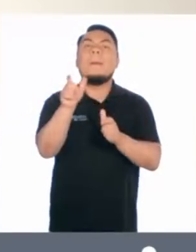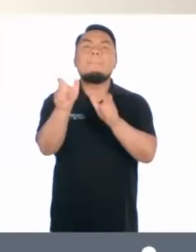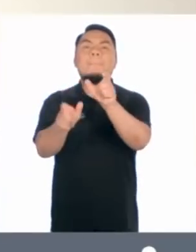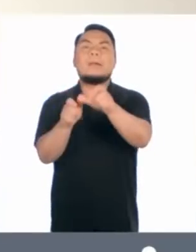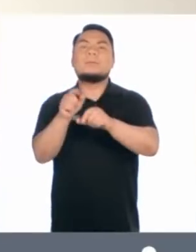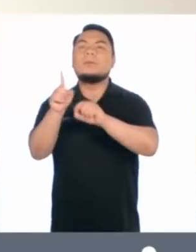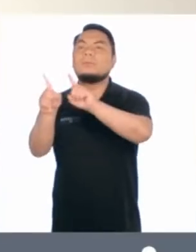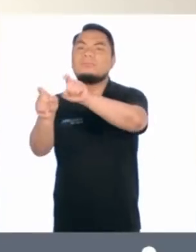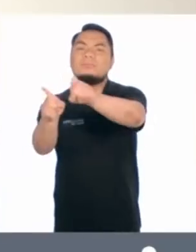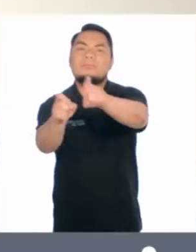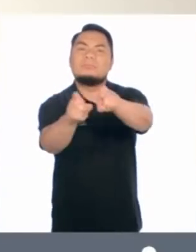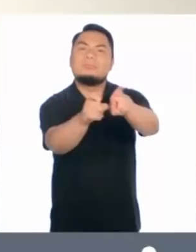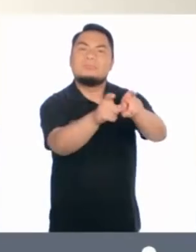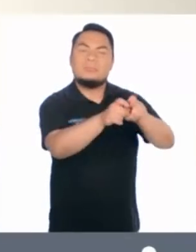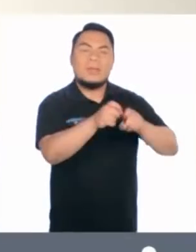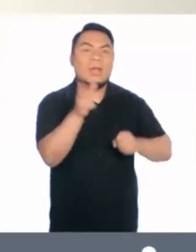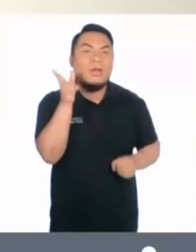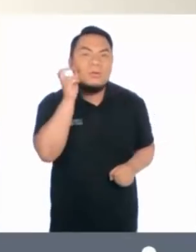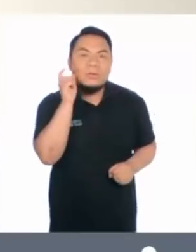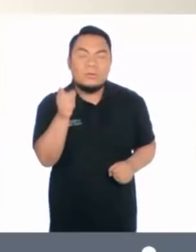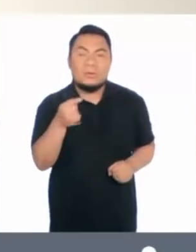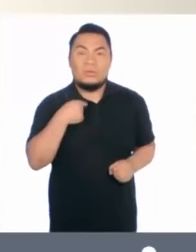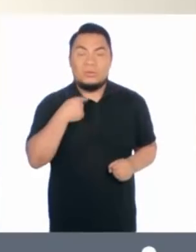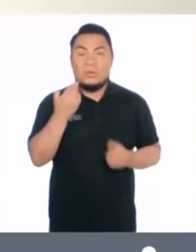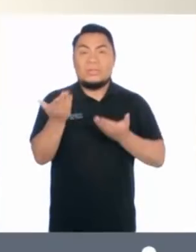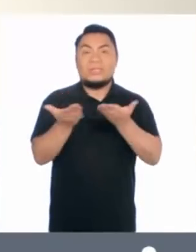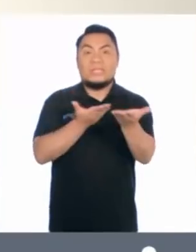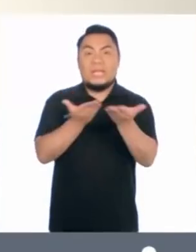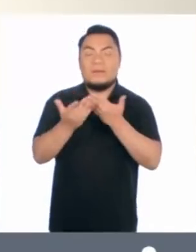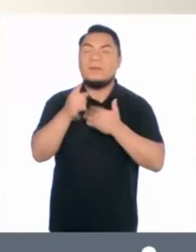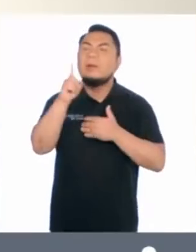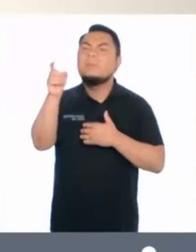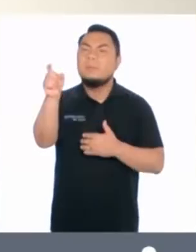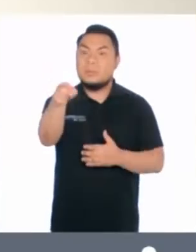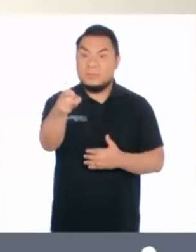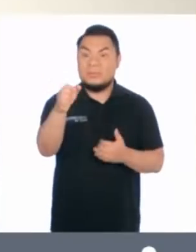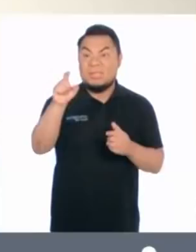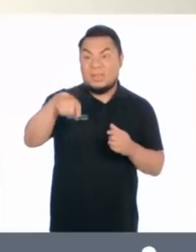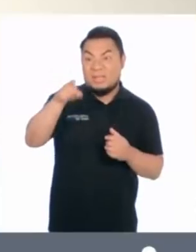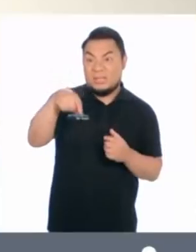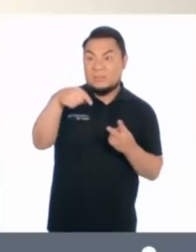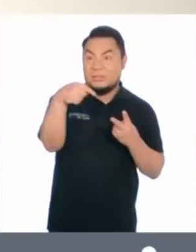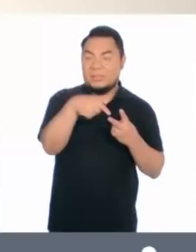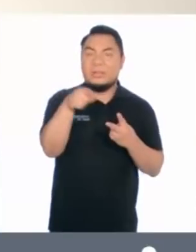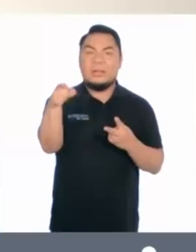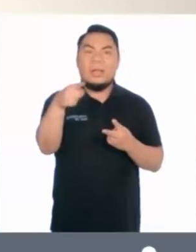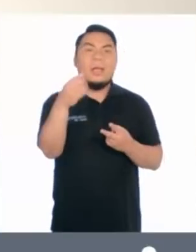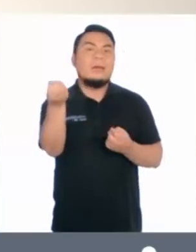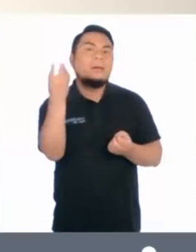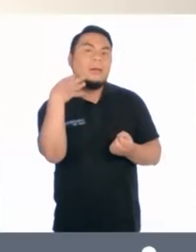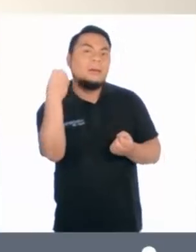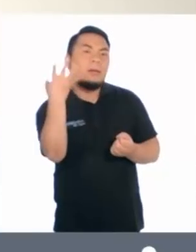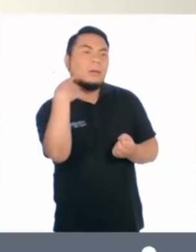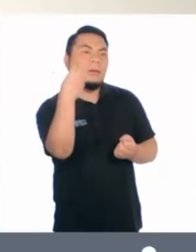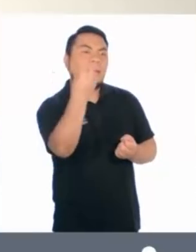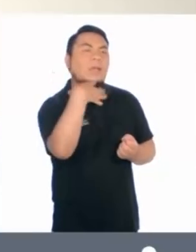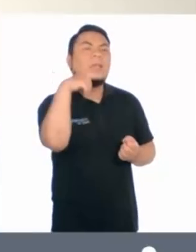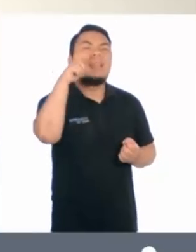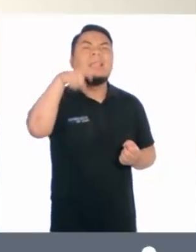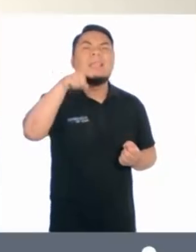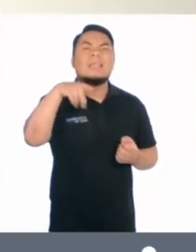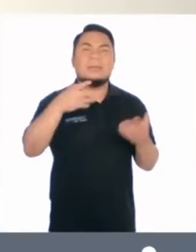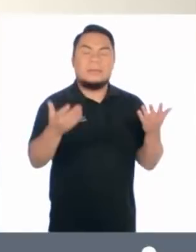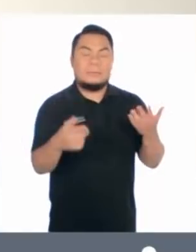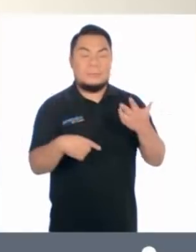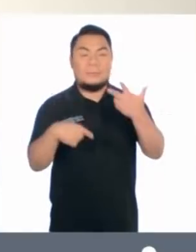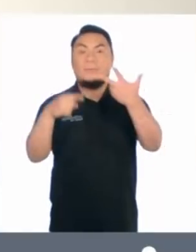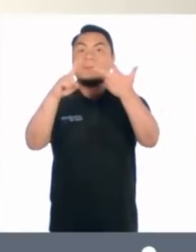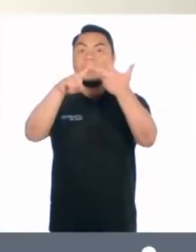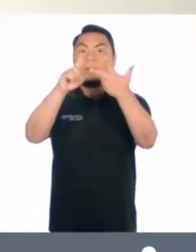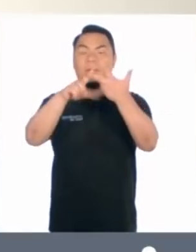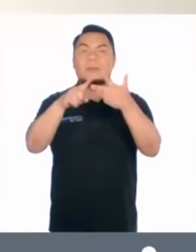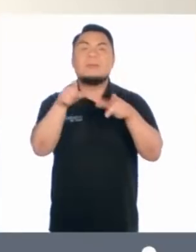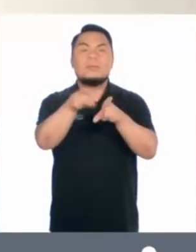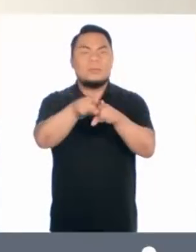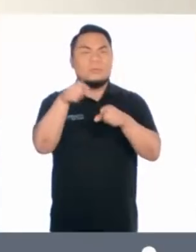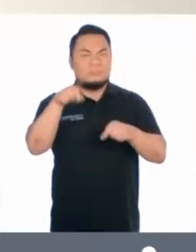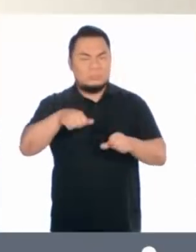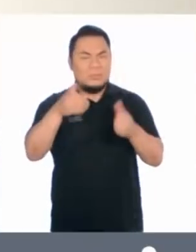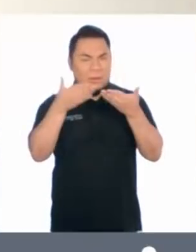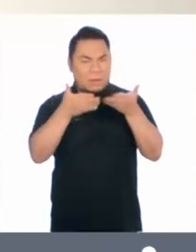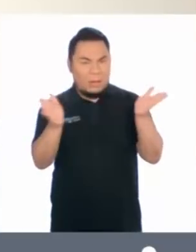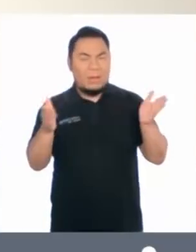clientes. Es a ellos a los que ustedes van a servir con su producto y servicio. Por ende, presten atención a sus necesidades. Y tercero,